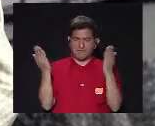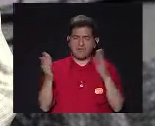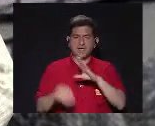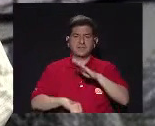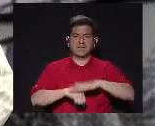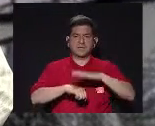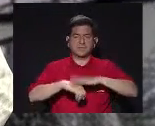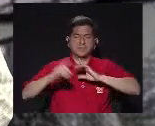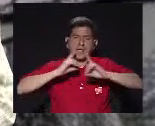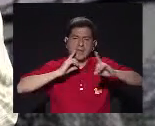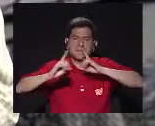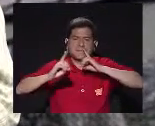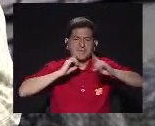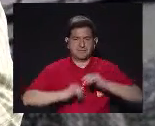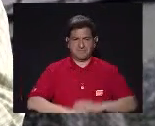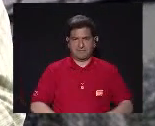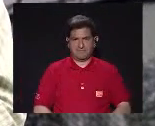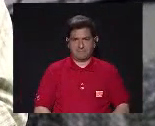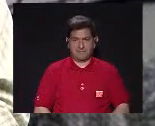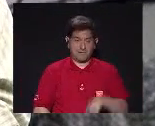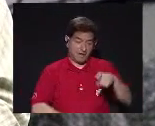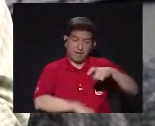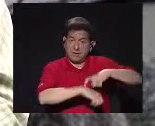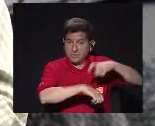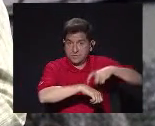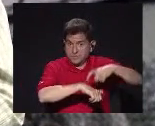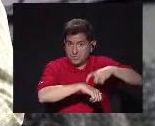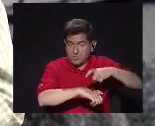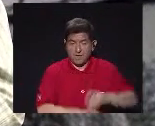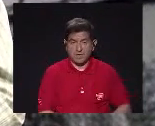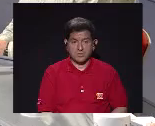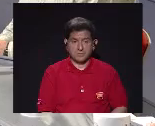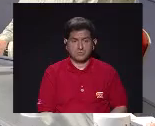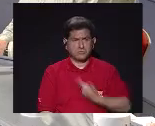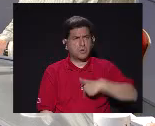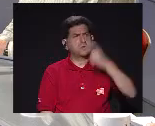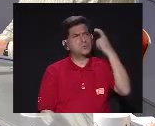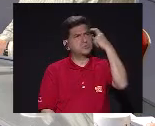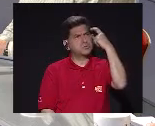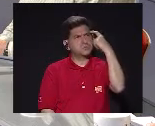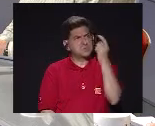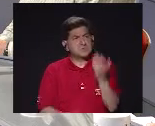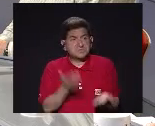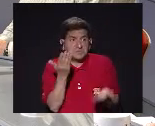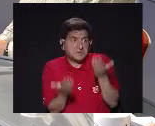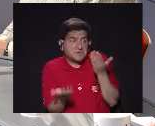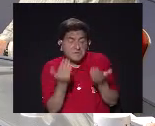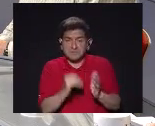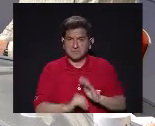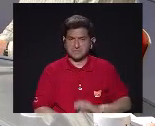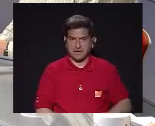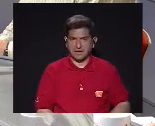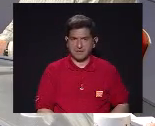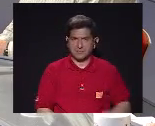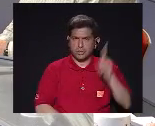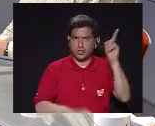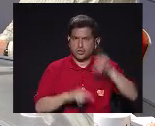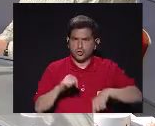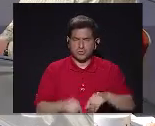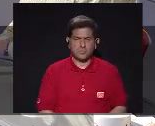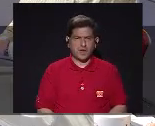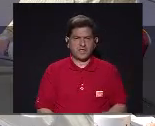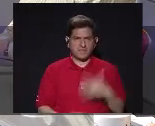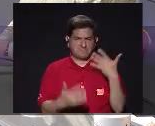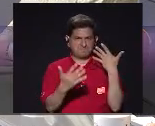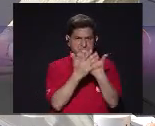abierta Y dialogante O sea Que en aquella ocasión Nos atrevimos Nos a pensar Algunos De que No